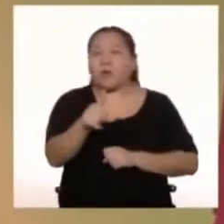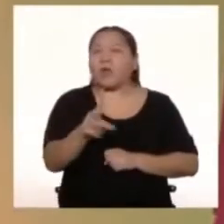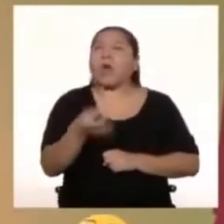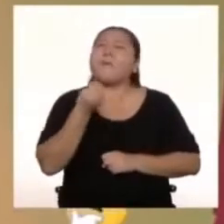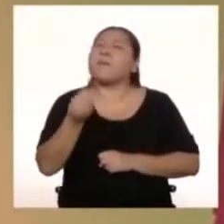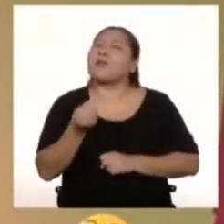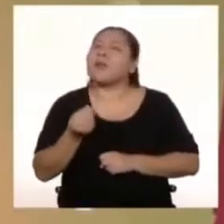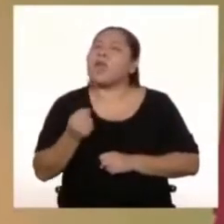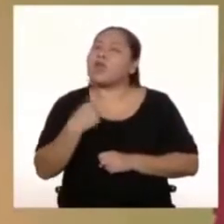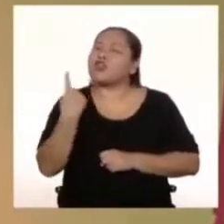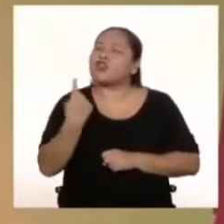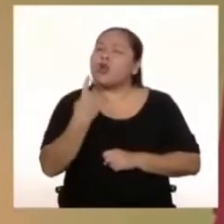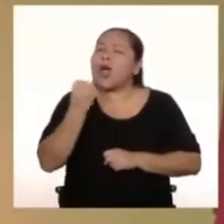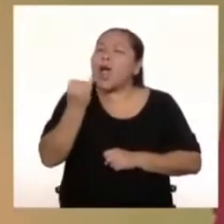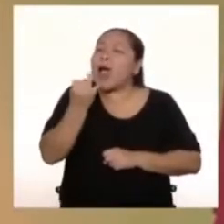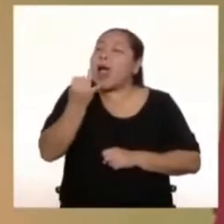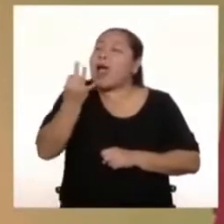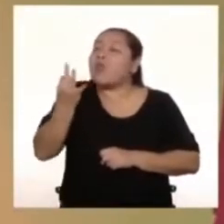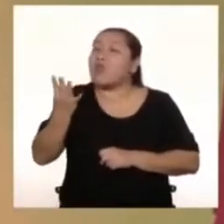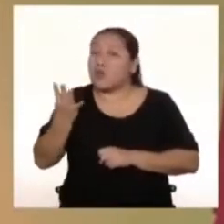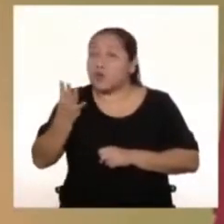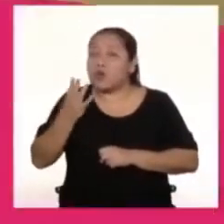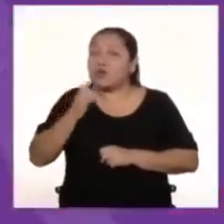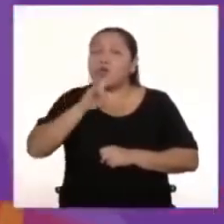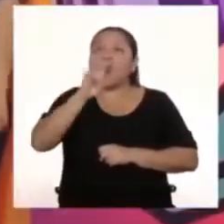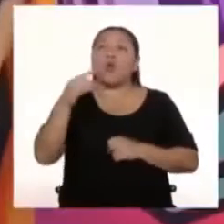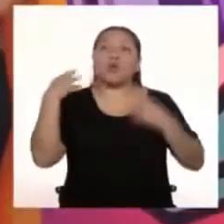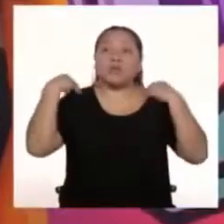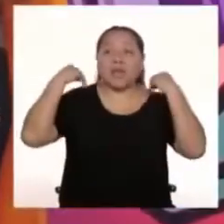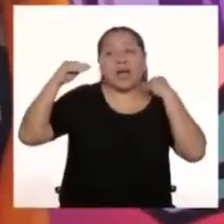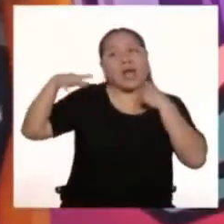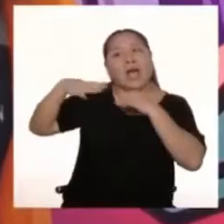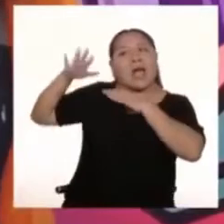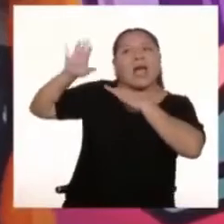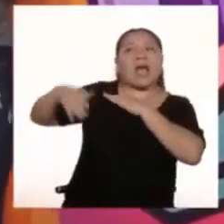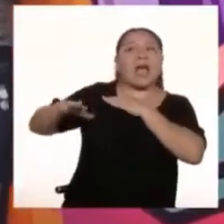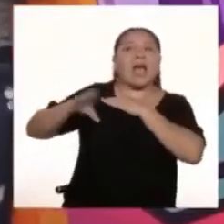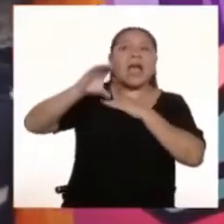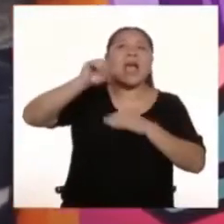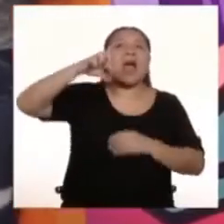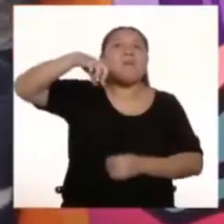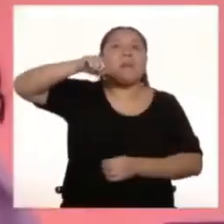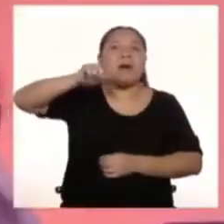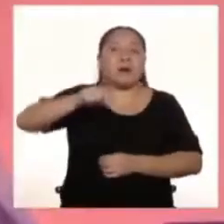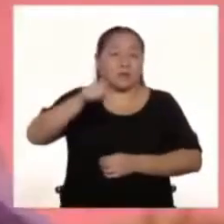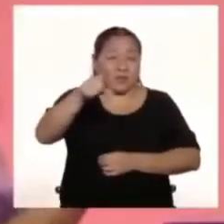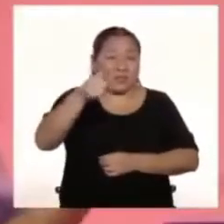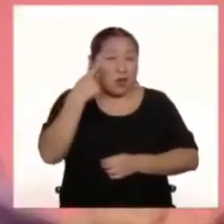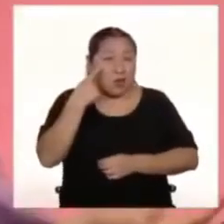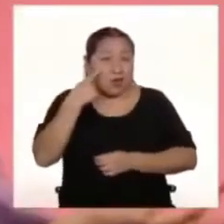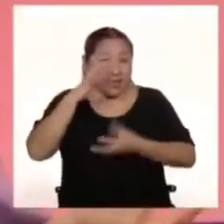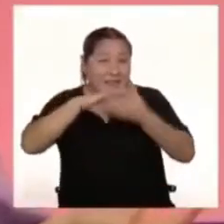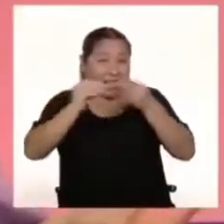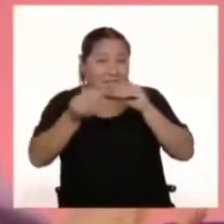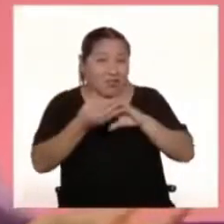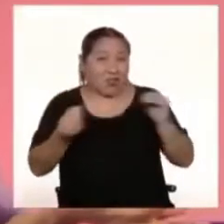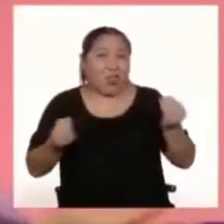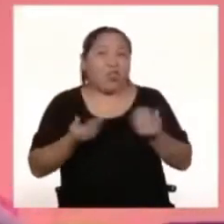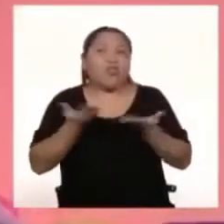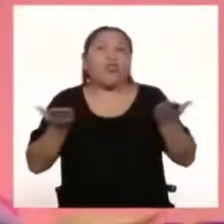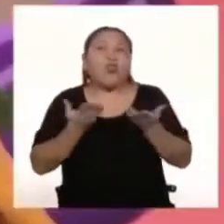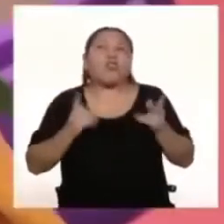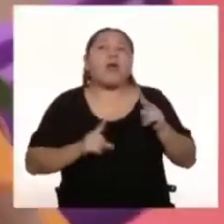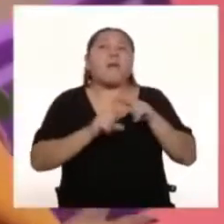qué solo algunos superhéroes usan capa? ¿Sabían la historia de los superhéroes? Es bueno saber de dónde vienen y qué